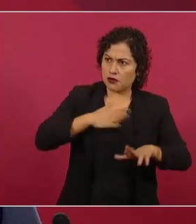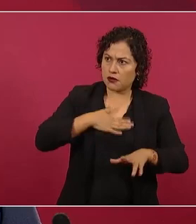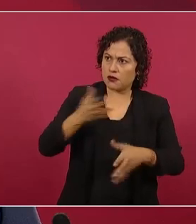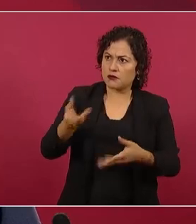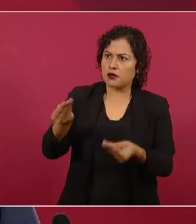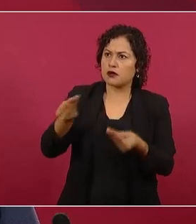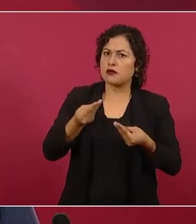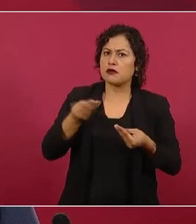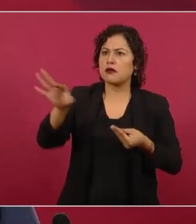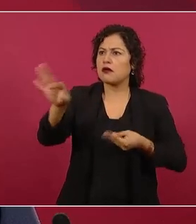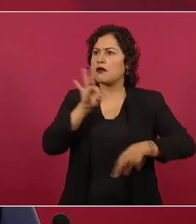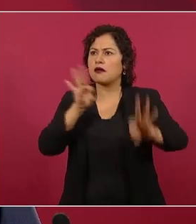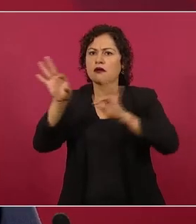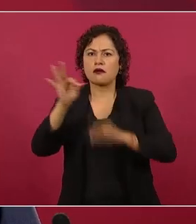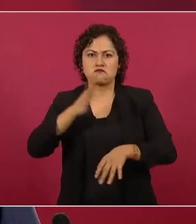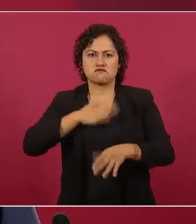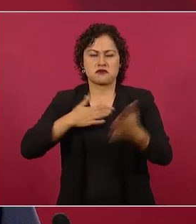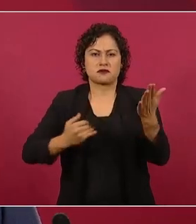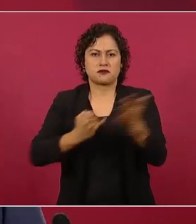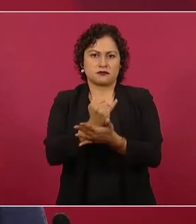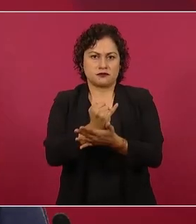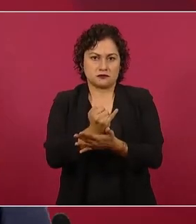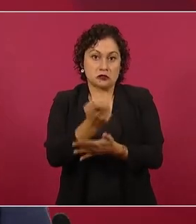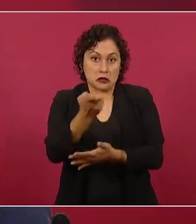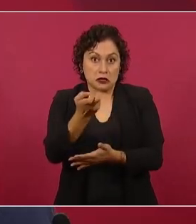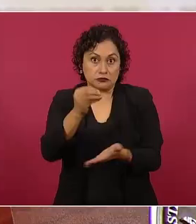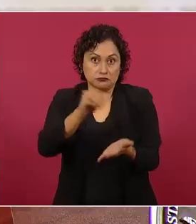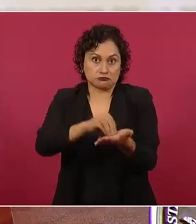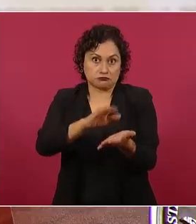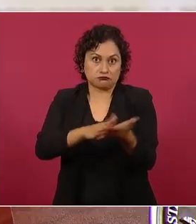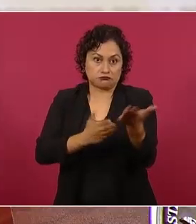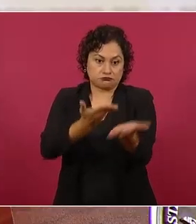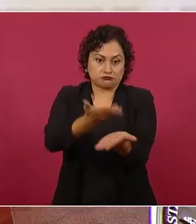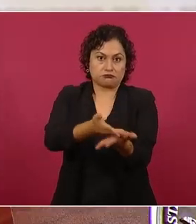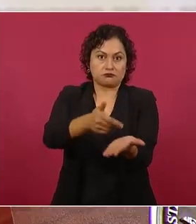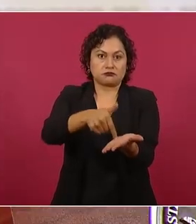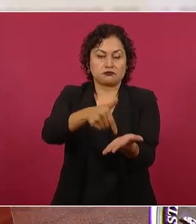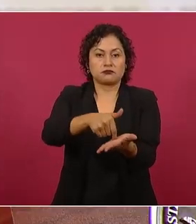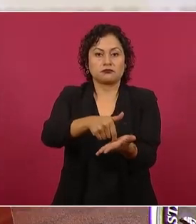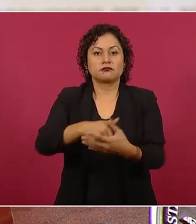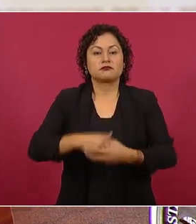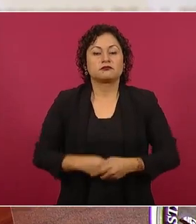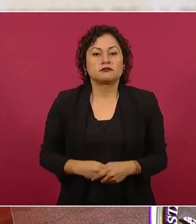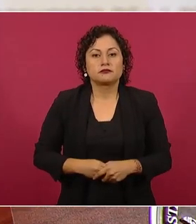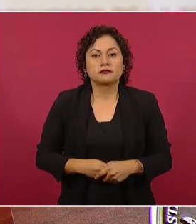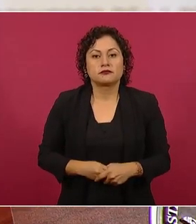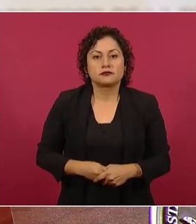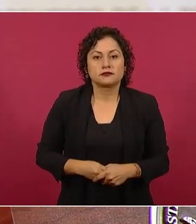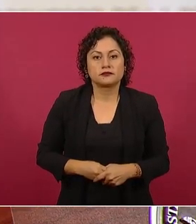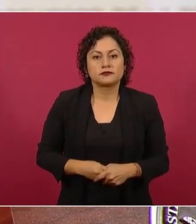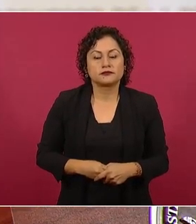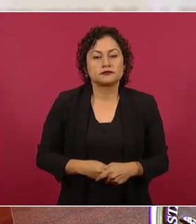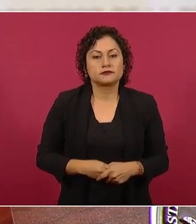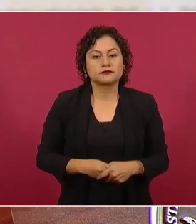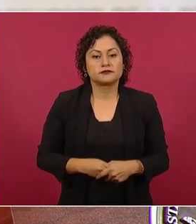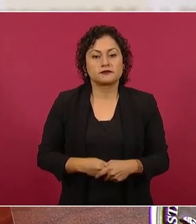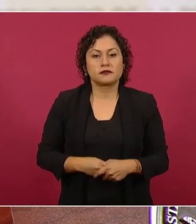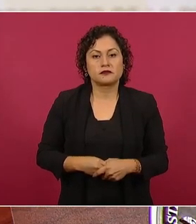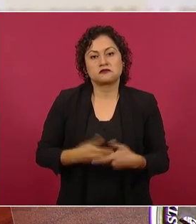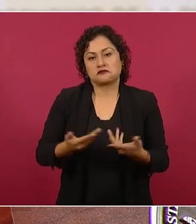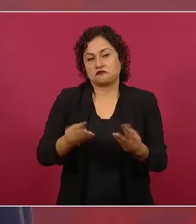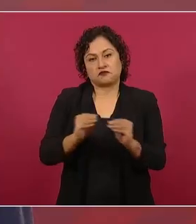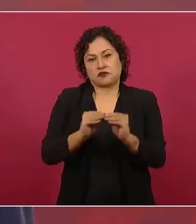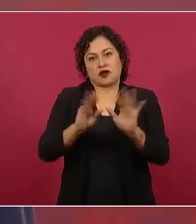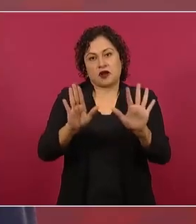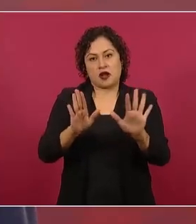en esencia lo que estamos proponiendo. Va a haber un debate